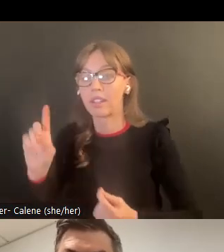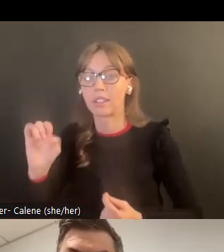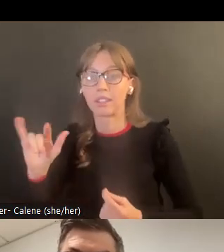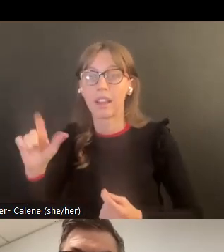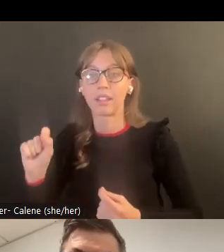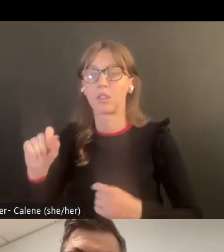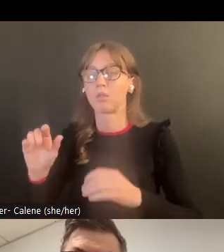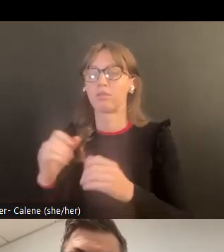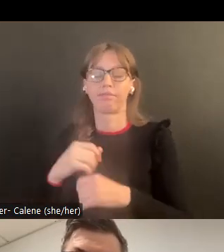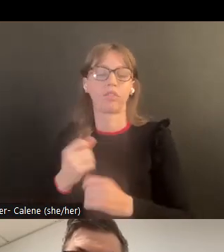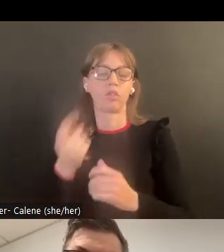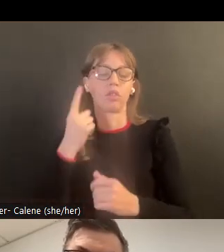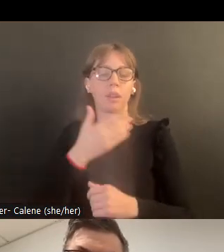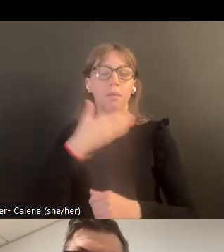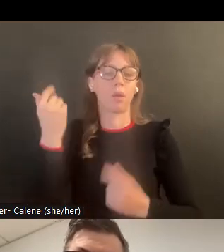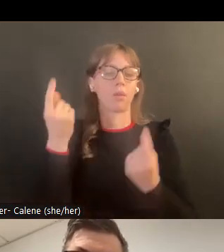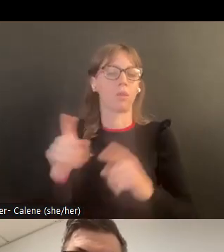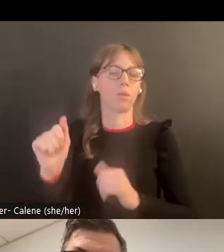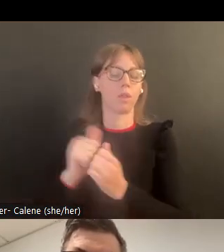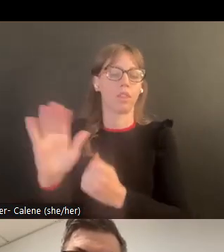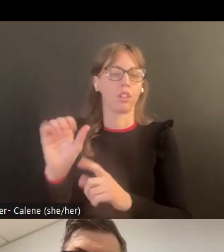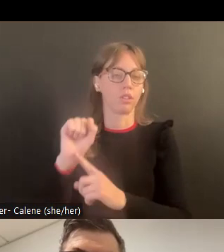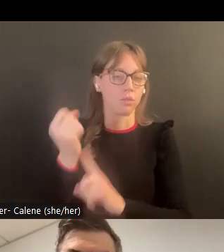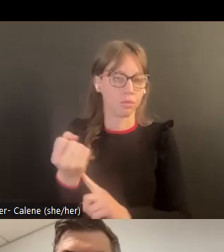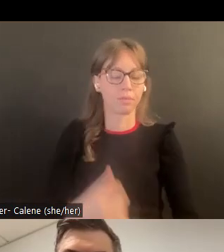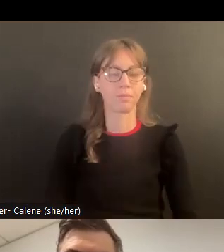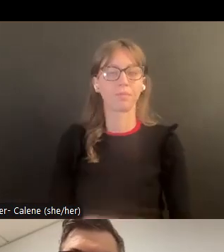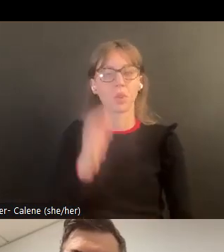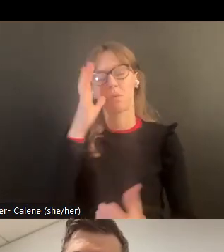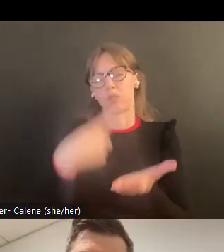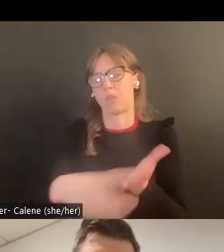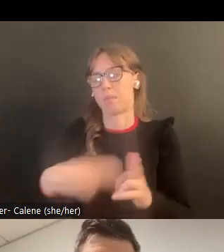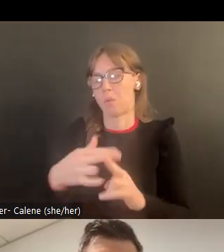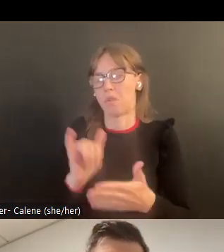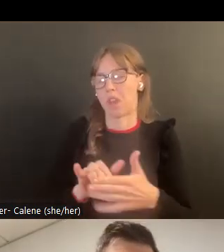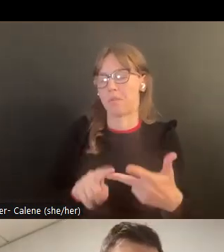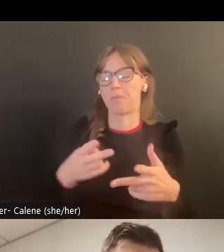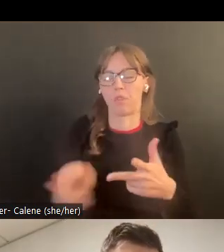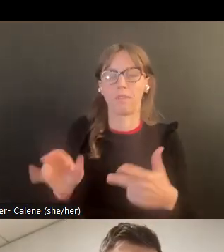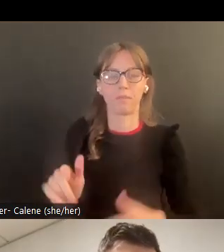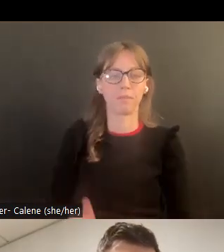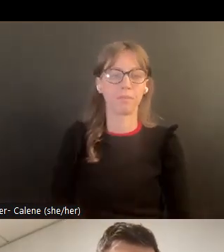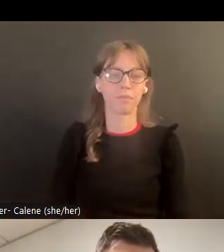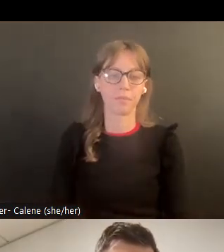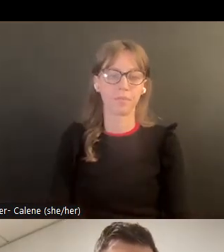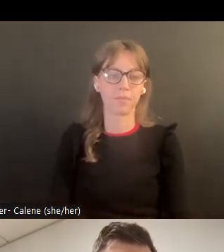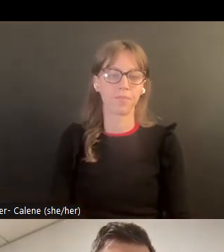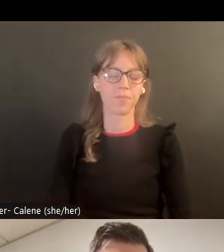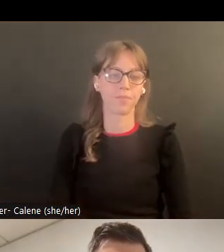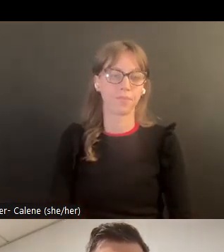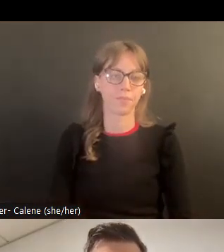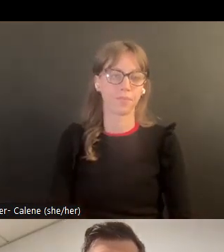en más detalles para darnos un cuadro más completo de lo que serían sus circunstancias. Vamos entonces a hablar de eso más adelante.